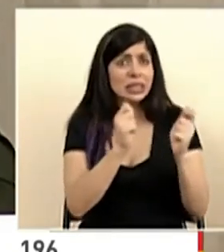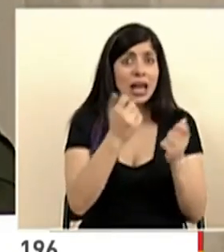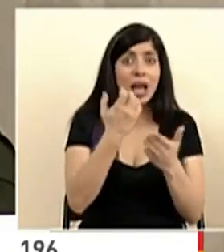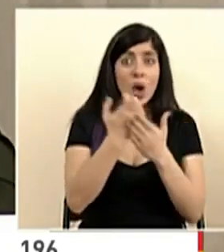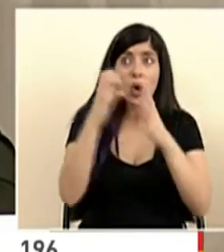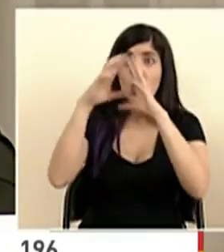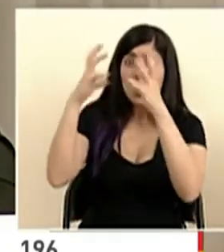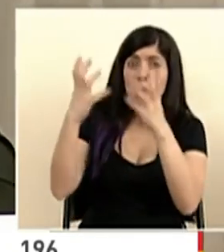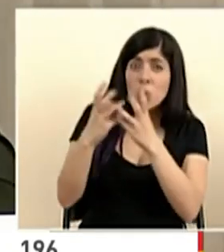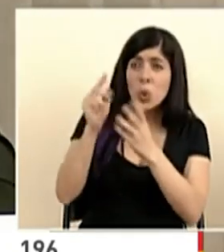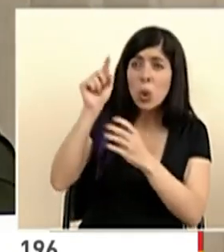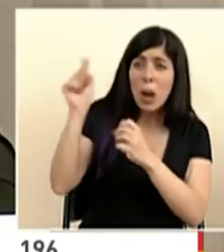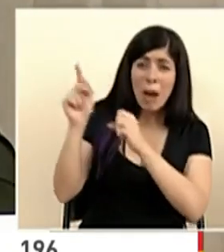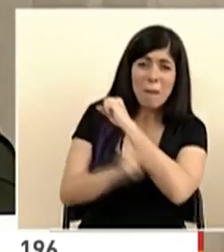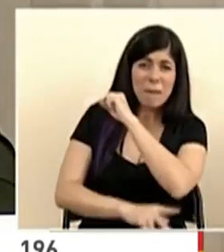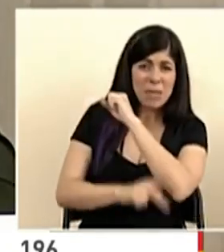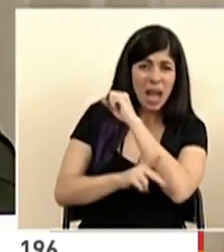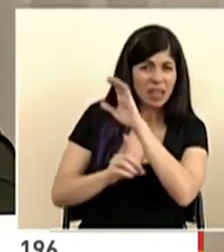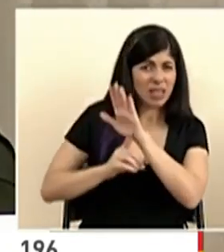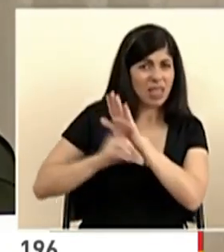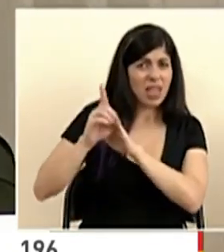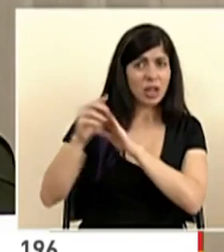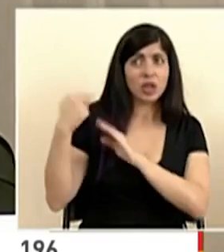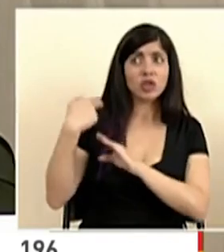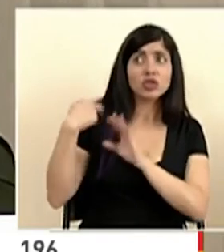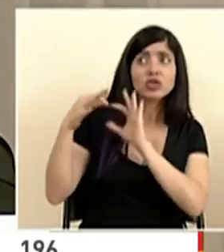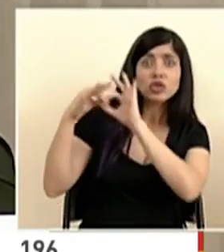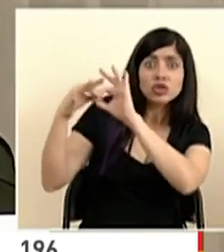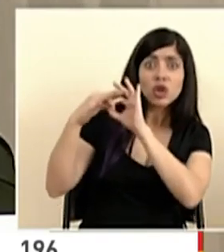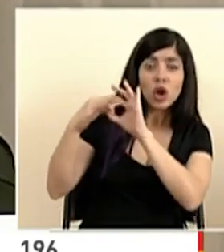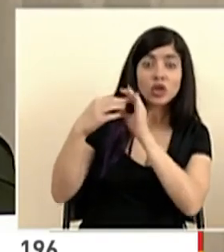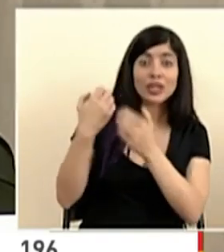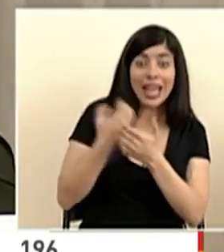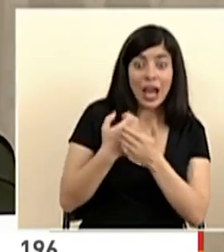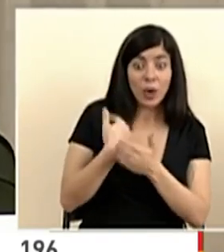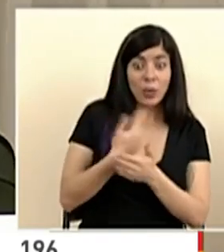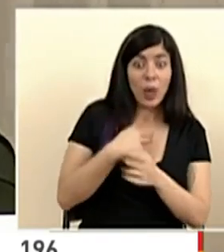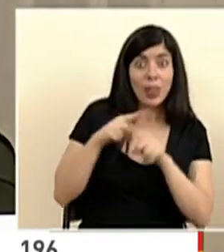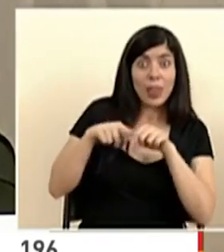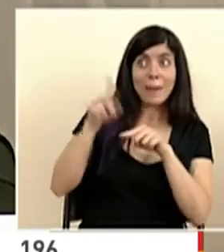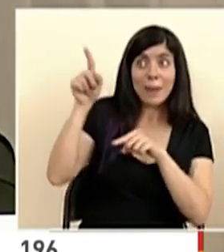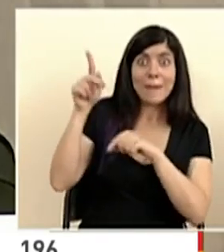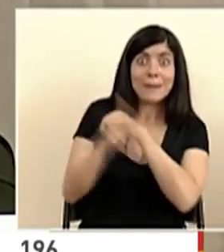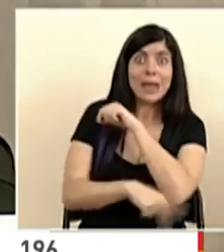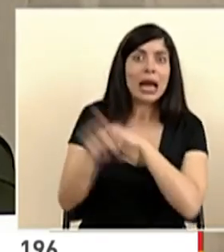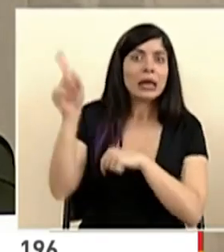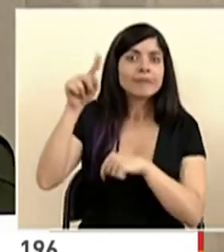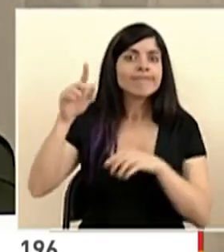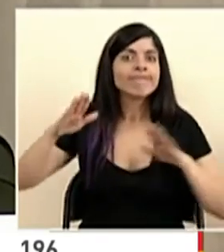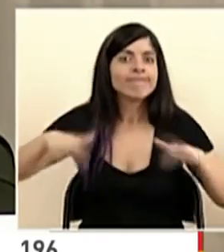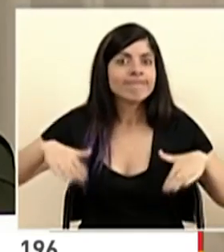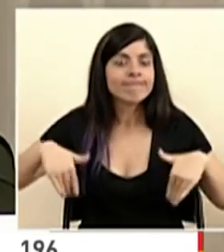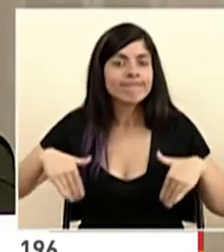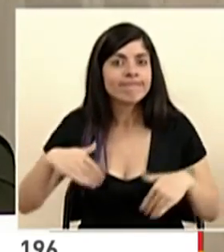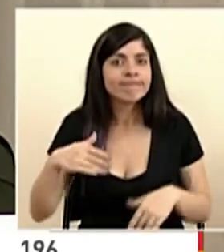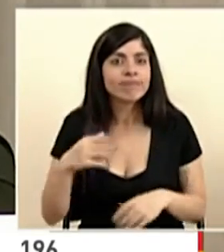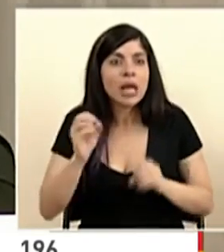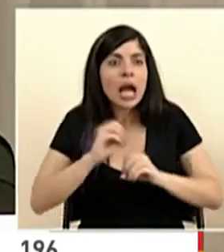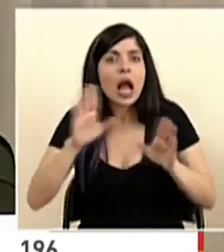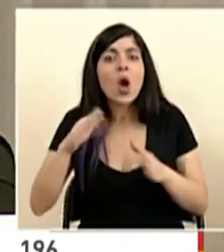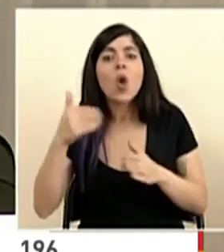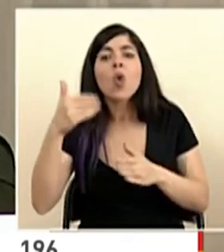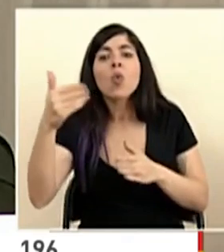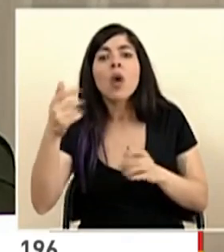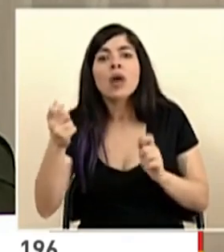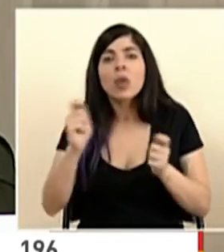mundial los países más desarrollados de los que somos socios y nuestras economías dependen todavía no tienen siquiera una noción de cuándo